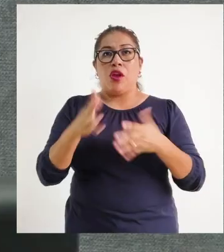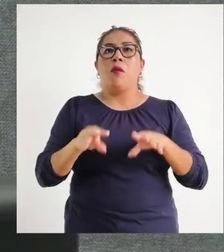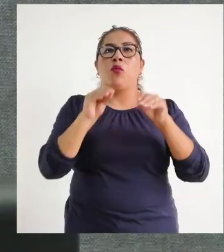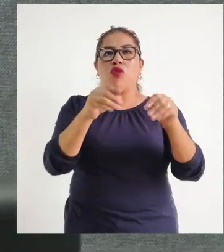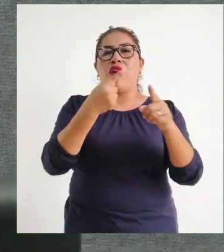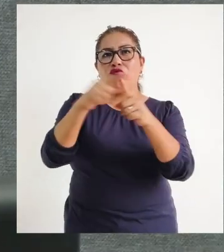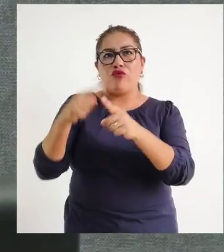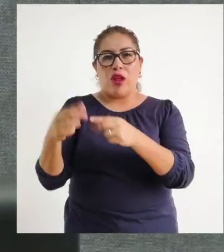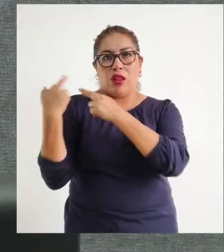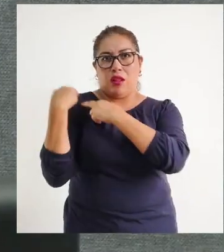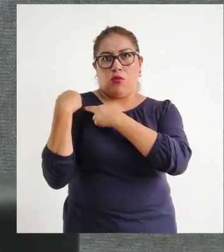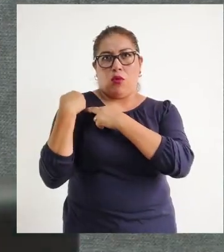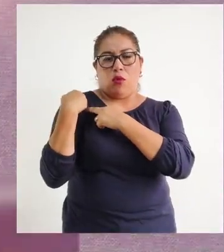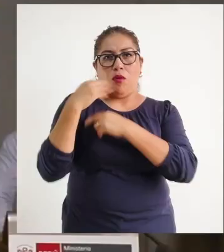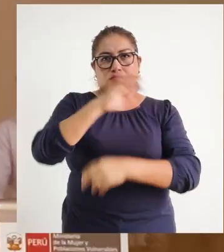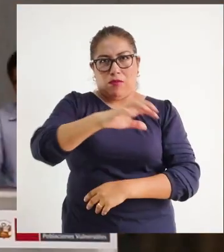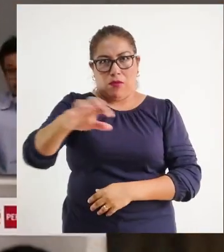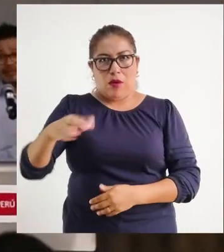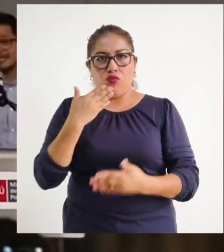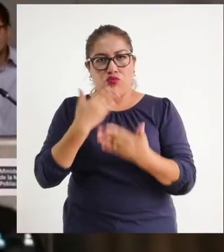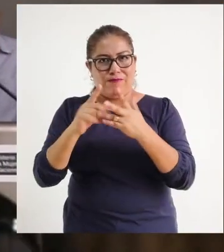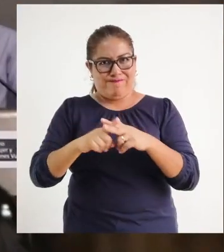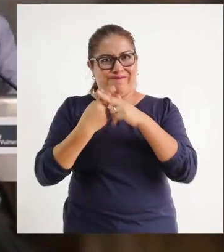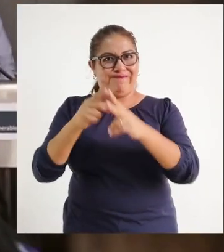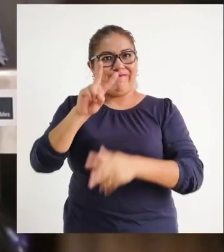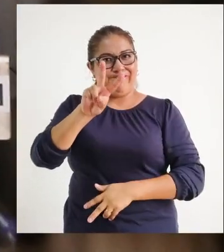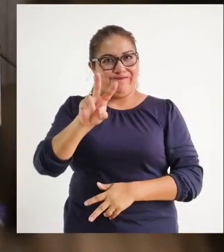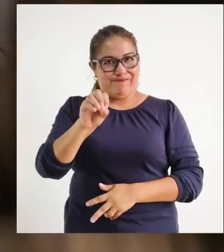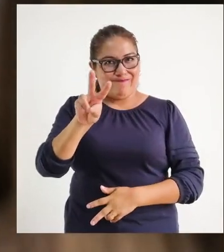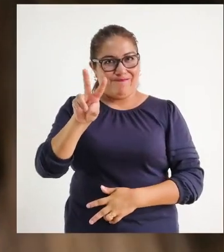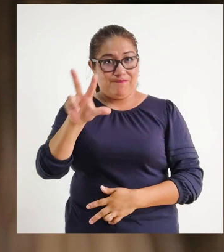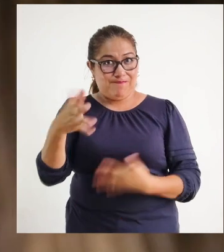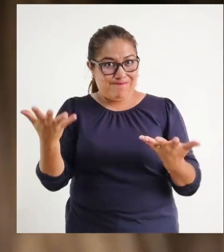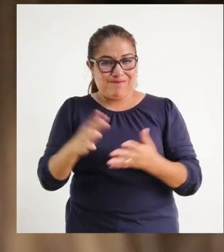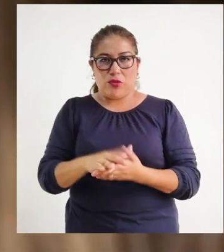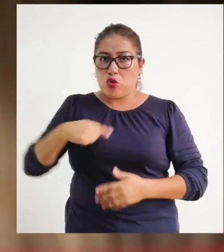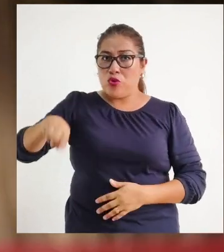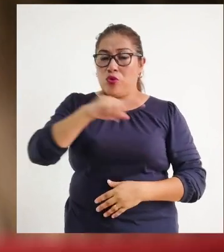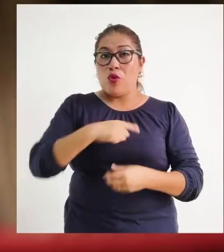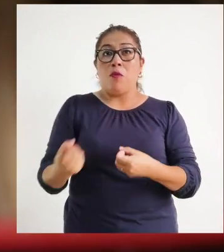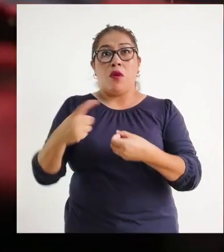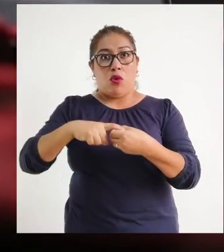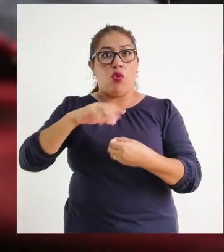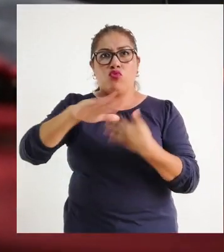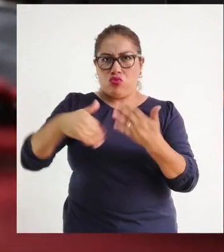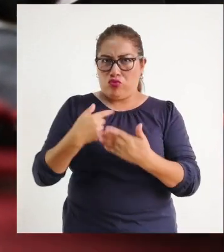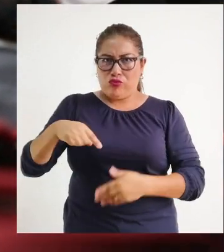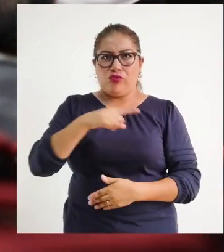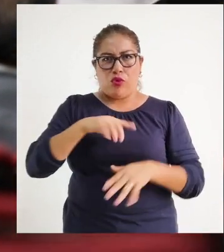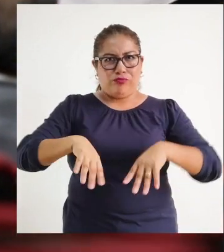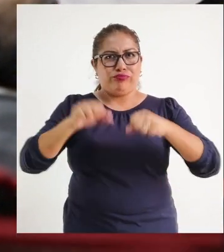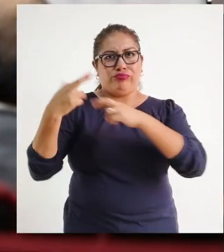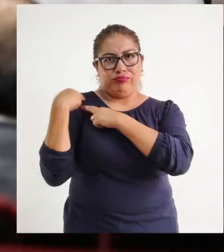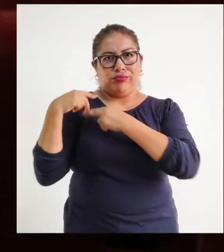multisectorial para el buen inicio del año 2023. Todos participamos, todos nos hacemos responsables de ese